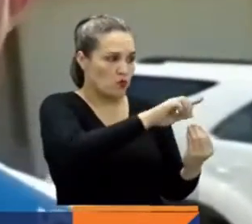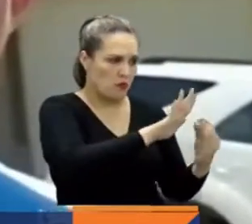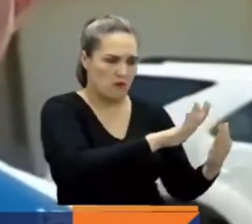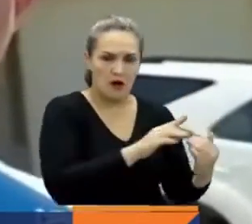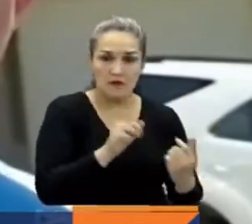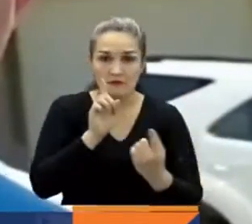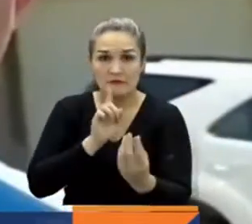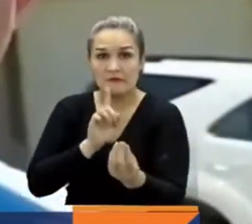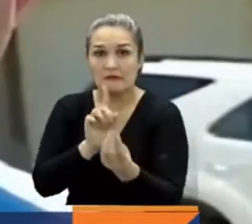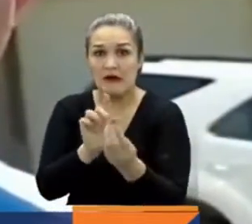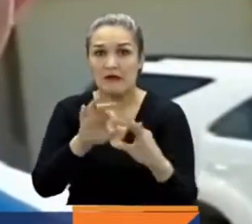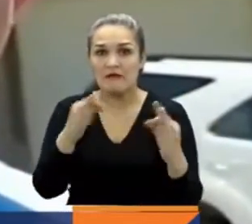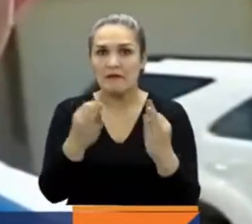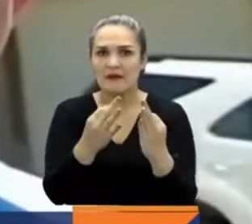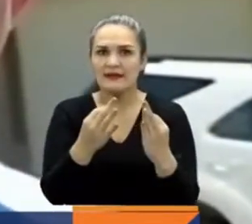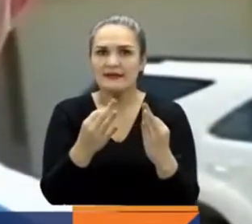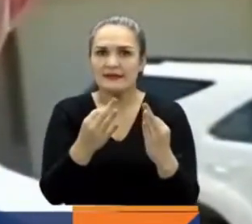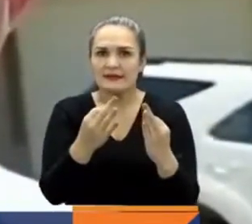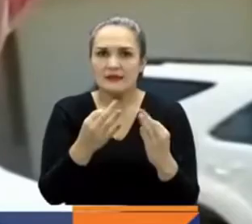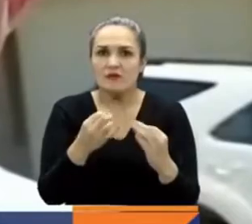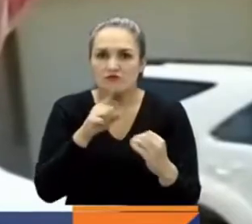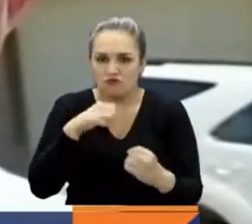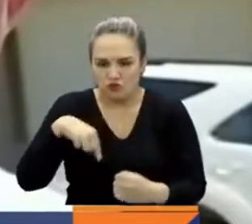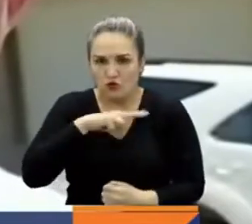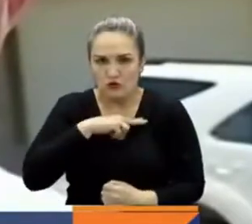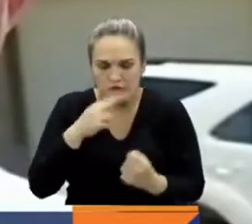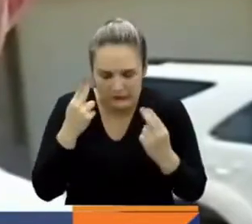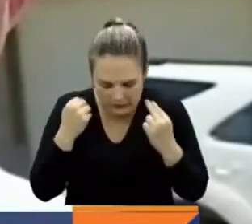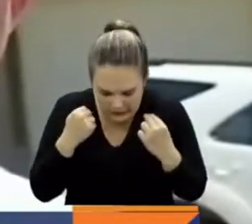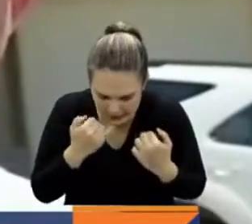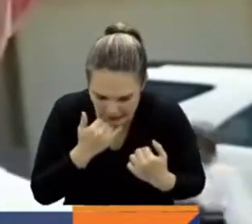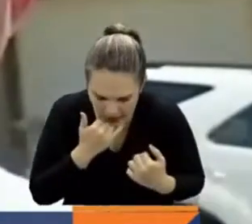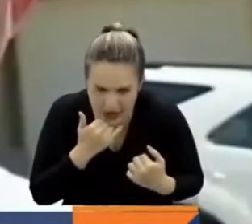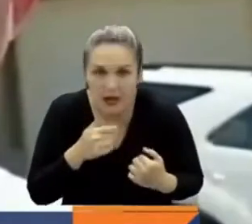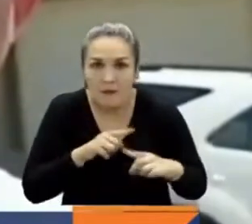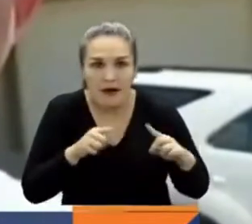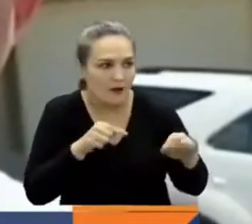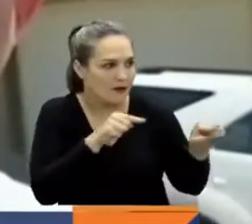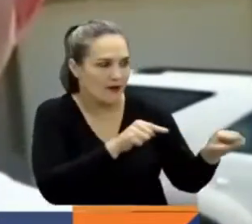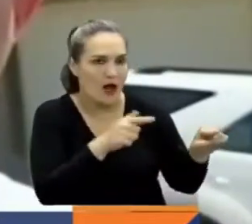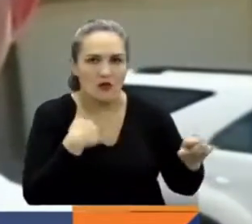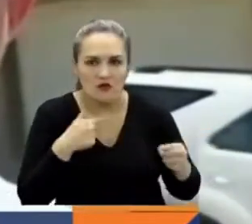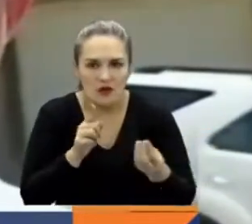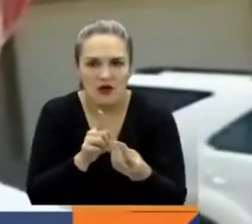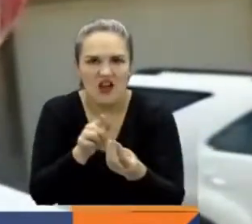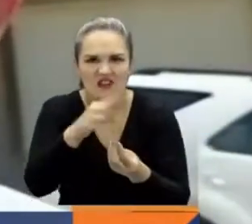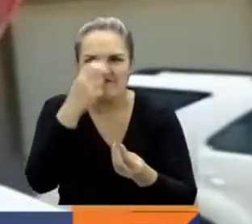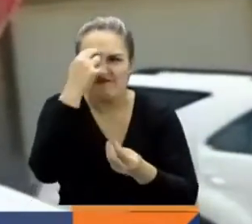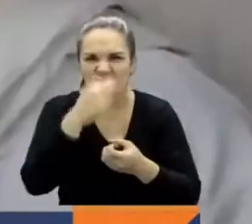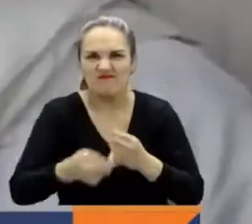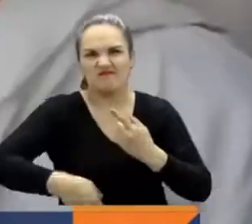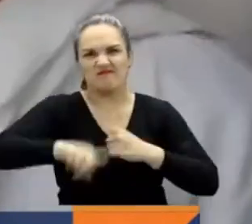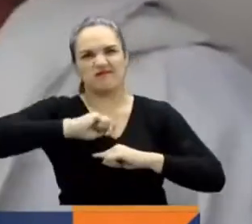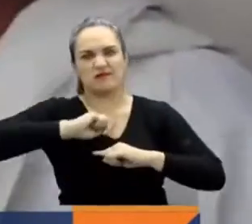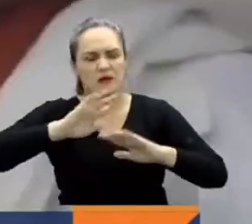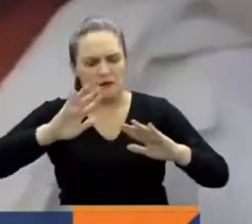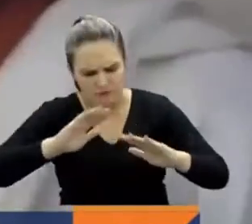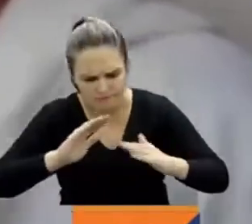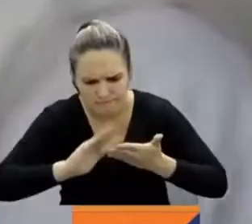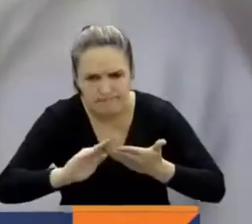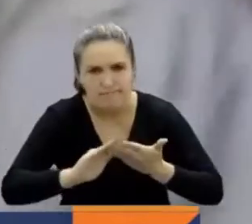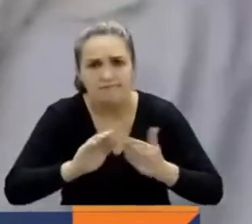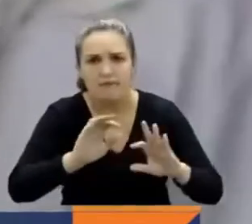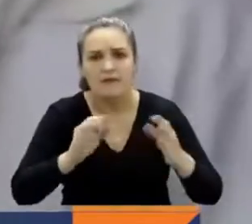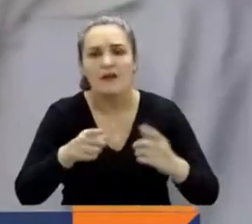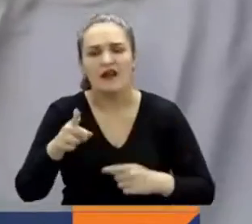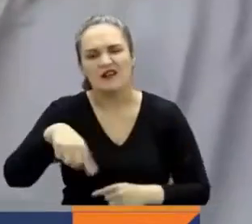con la cabeza agacha, pero sí un acto de reconciliación, decir, acercarnos, compartir el sufrimiento. Las familias